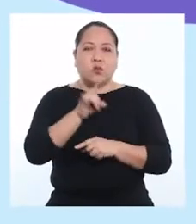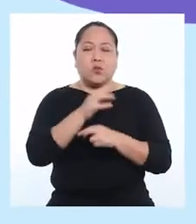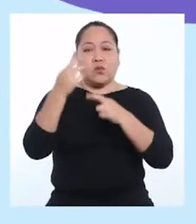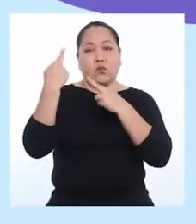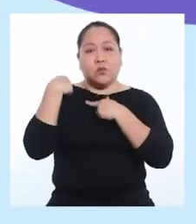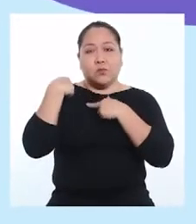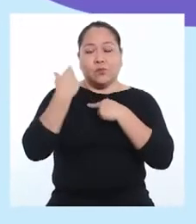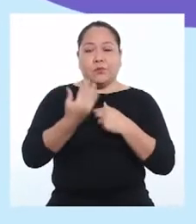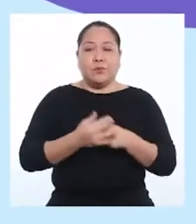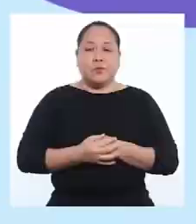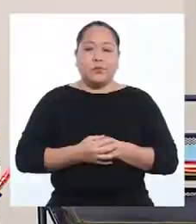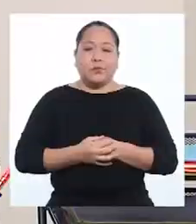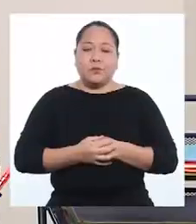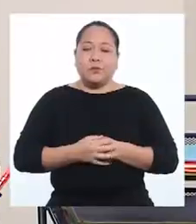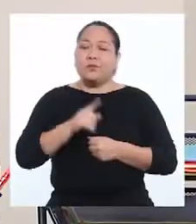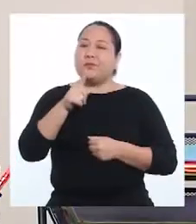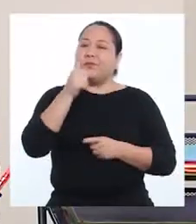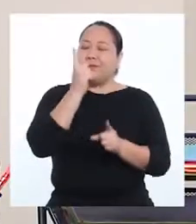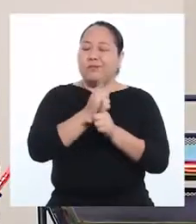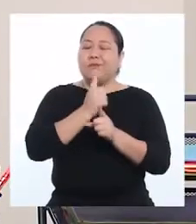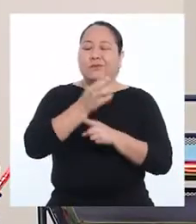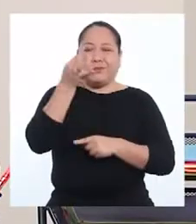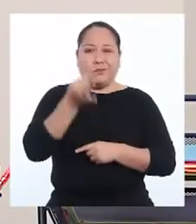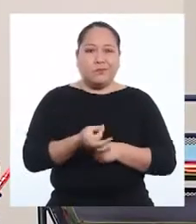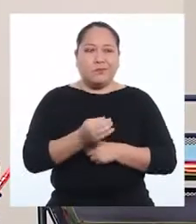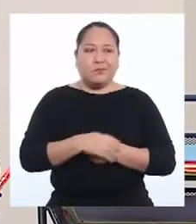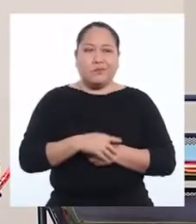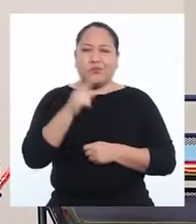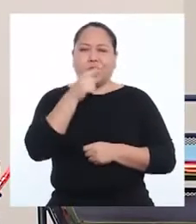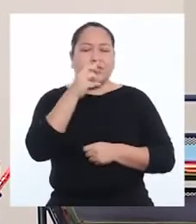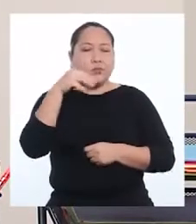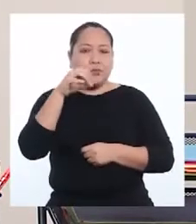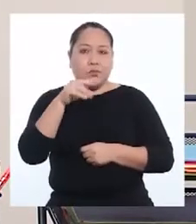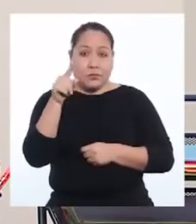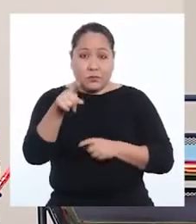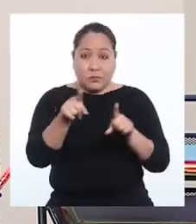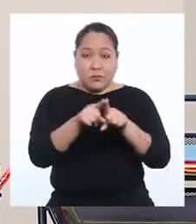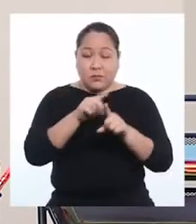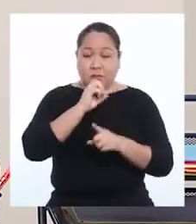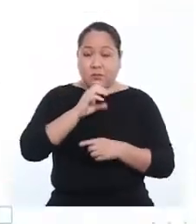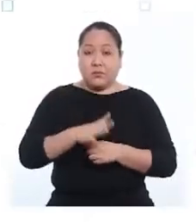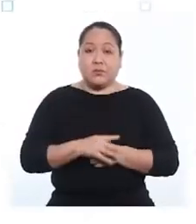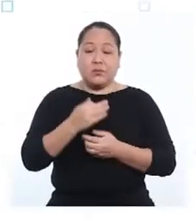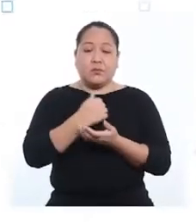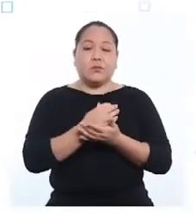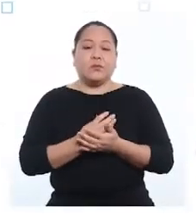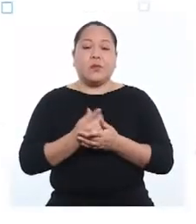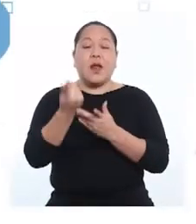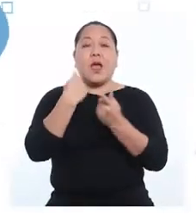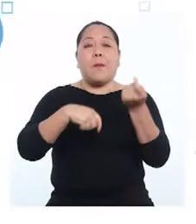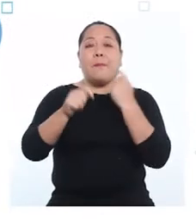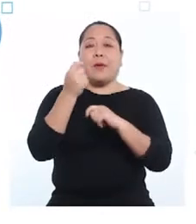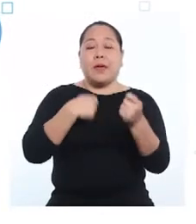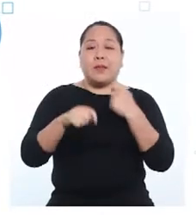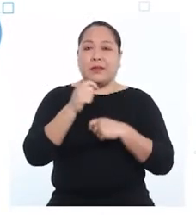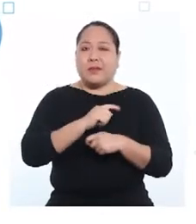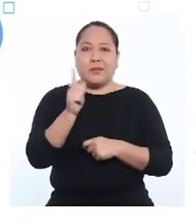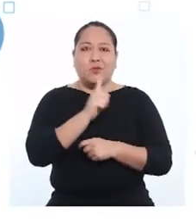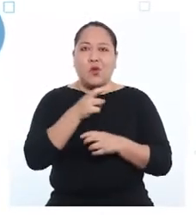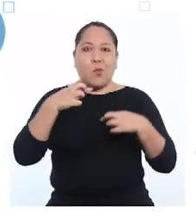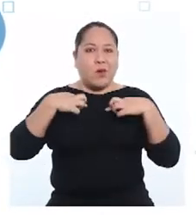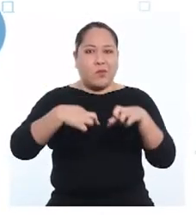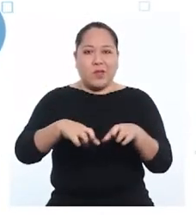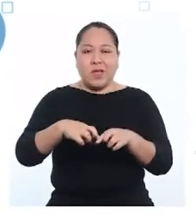consumo responsable. Tienes razón. ¿Tú, Mario, te animas a decir un factor? La comercialización